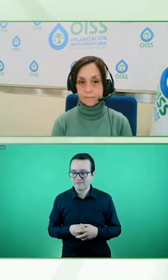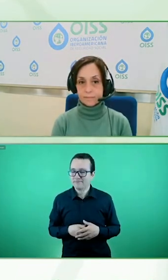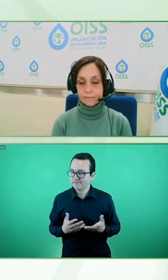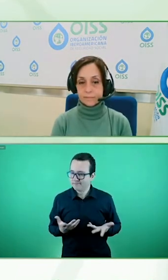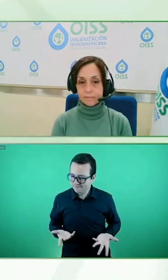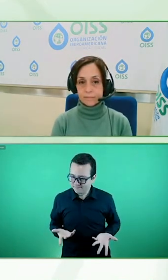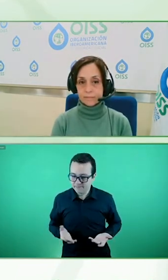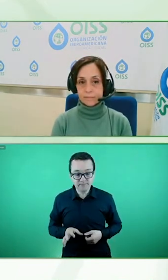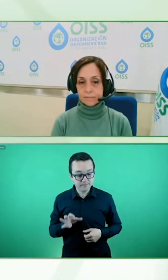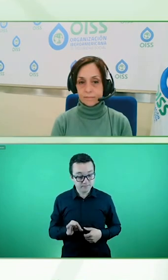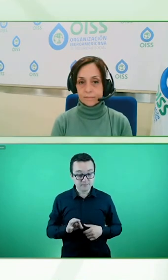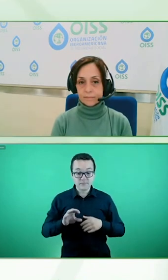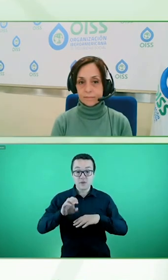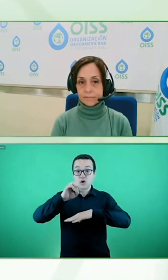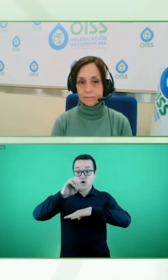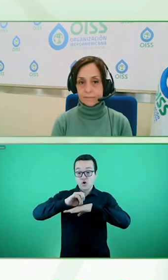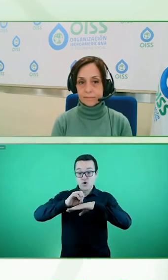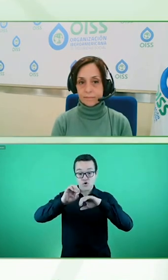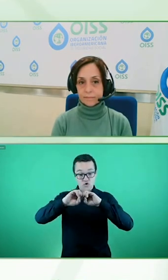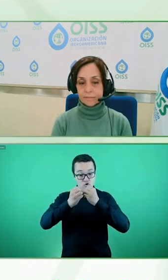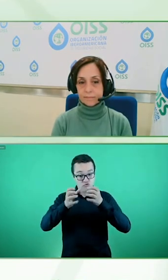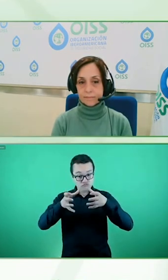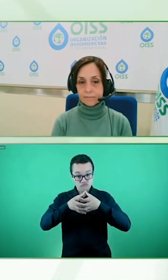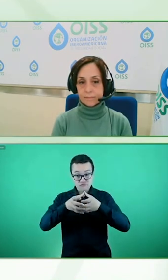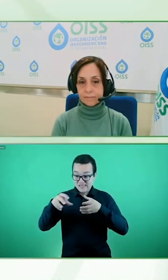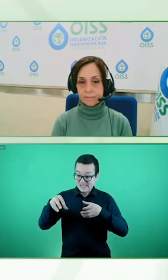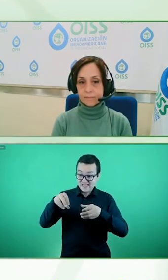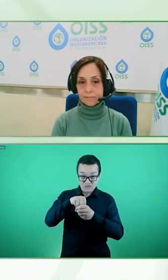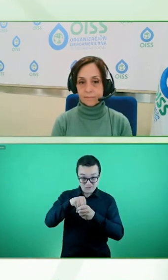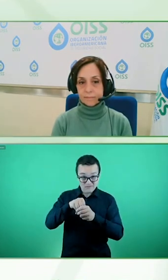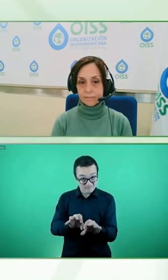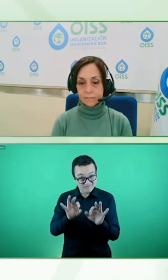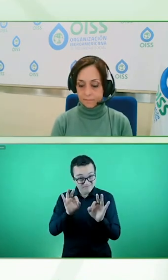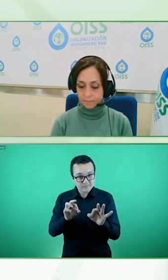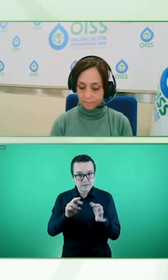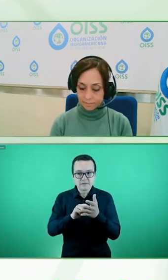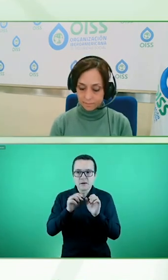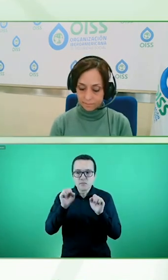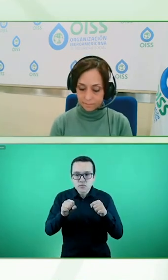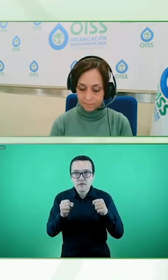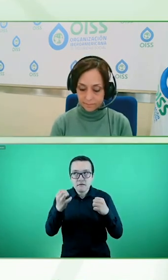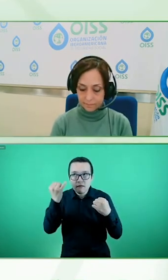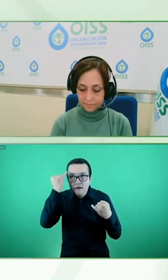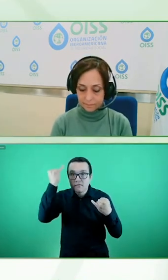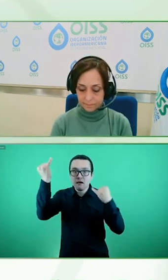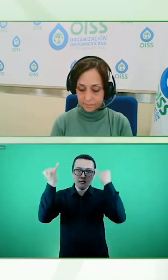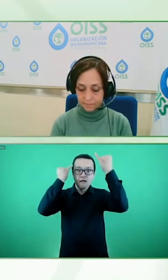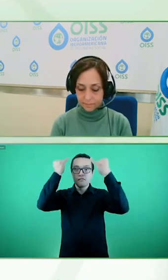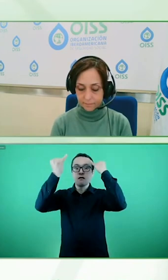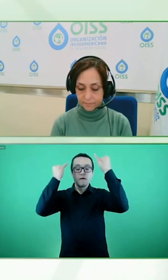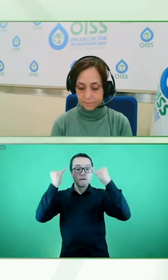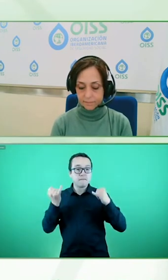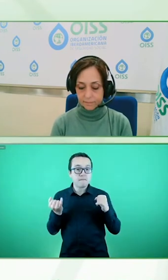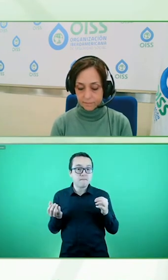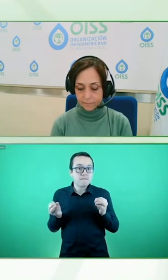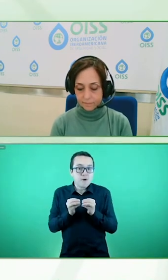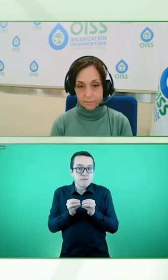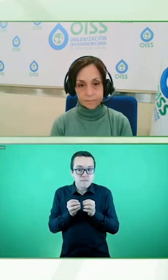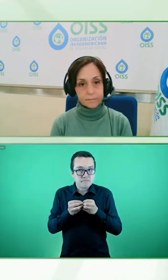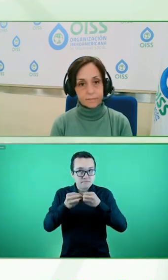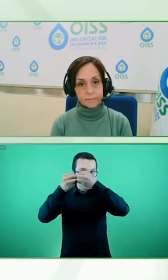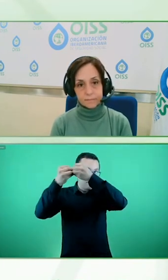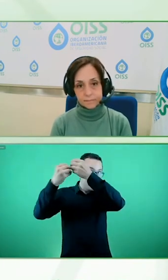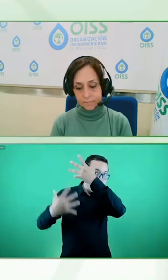pueden generar más ideas, son más competitivos y al final son más competitivos,